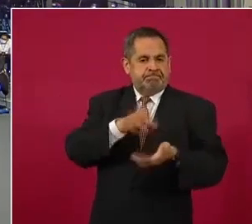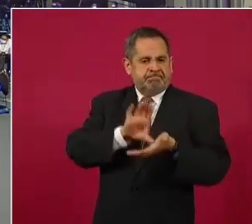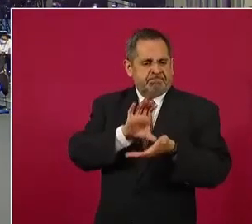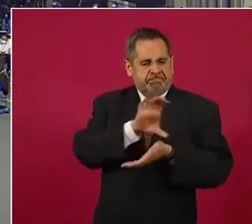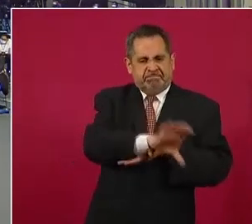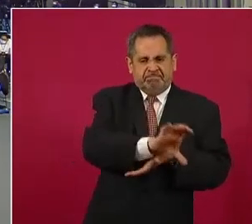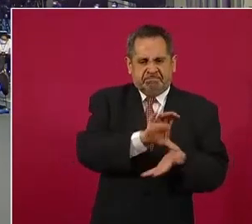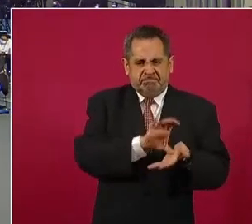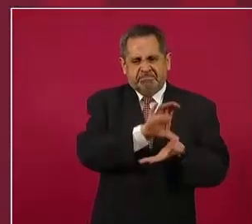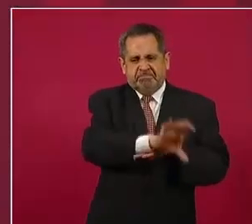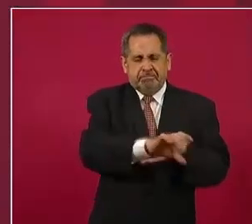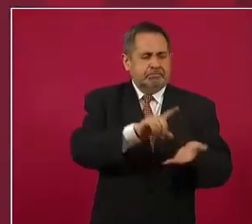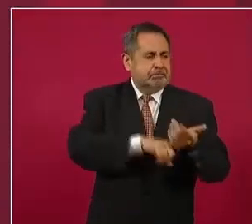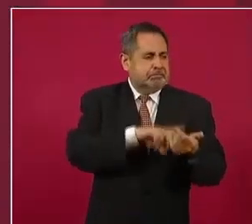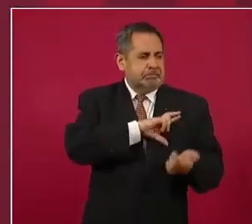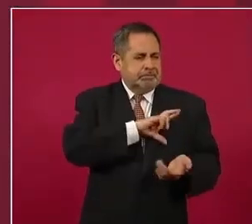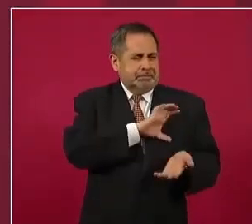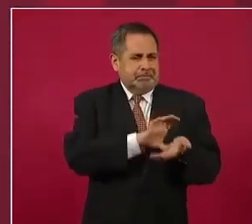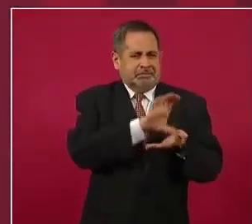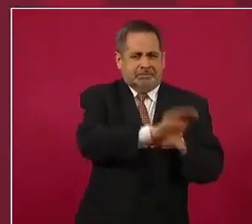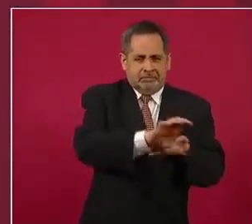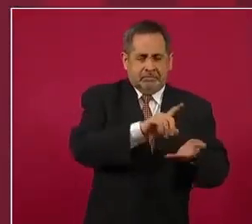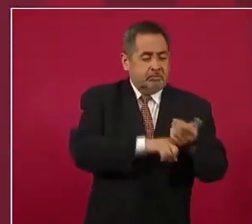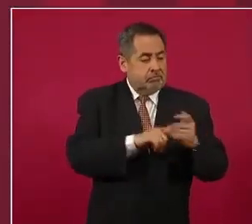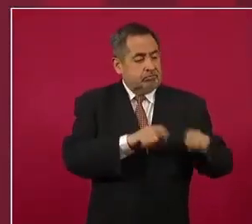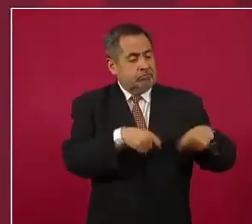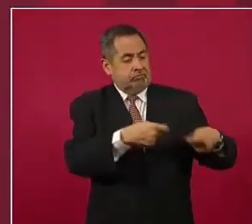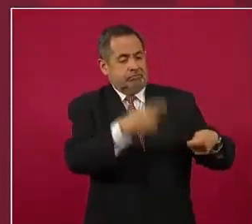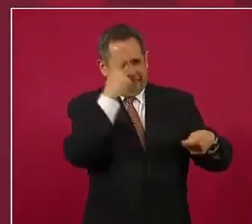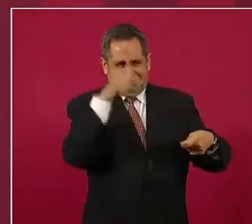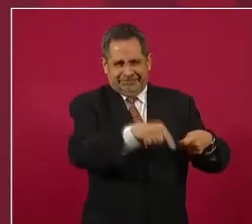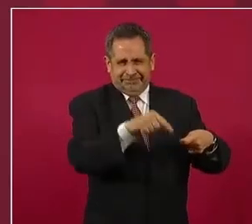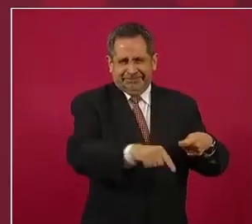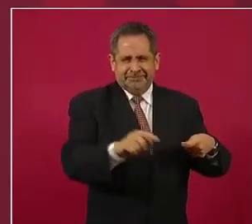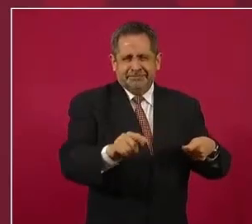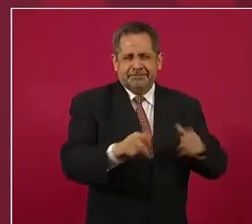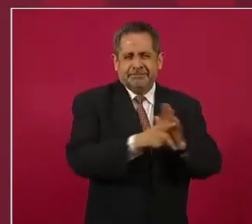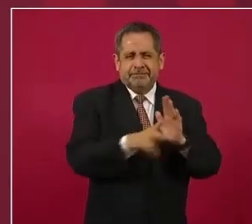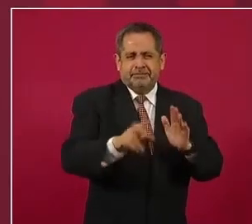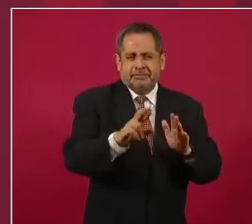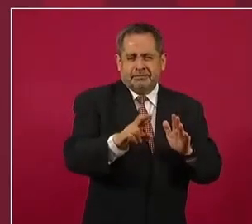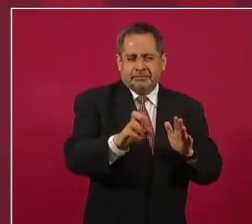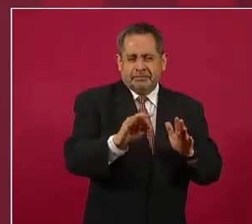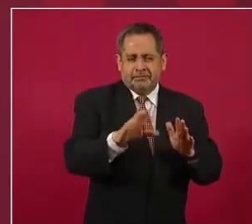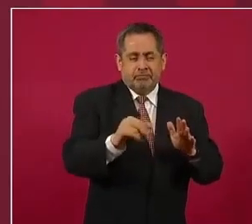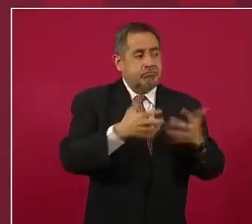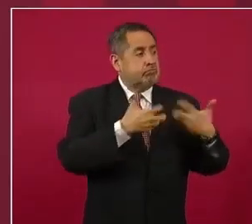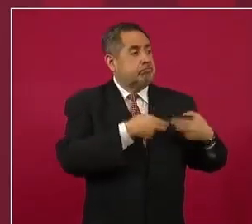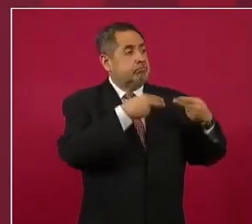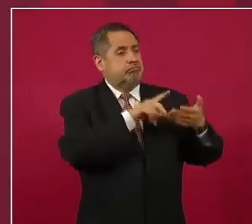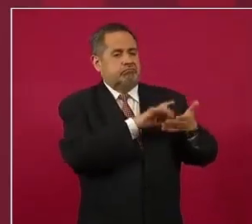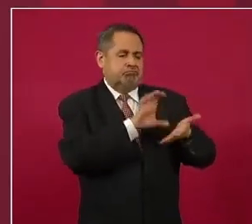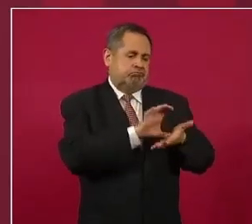de las corporaciones